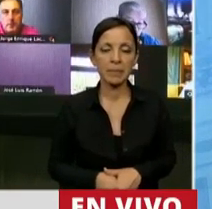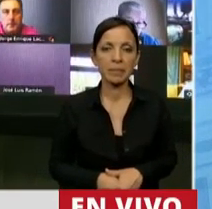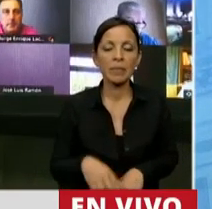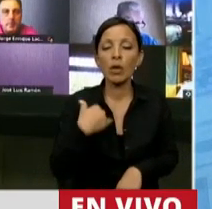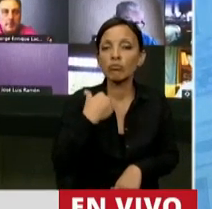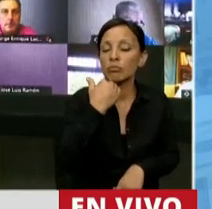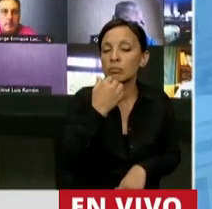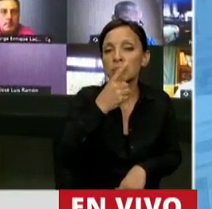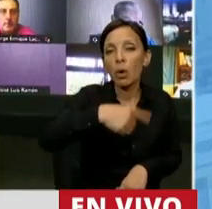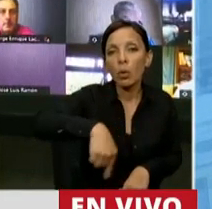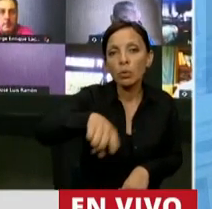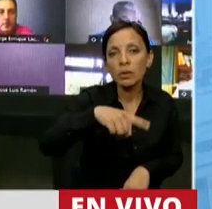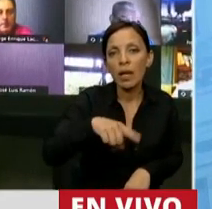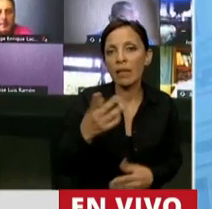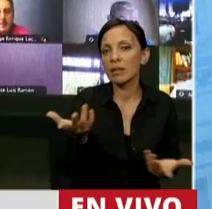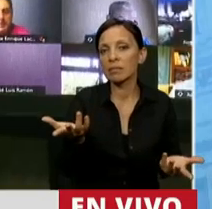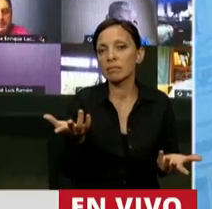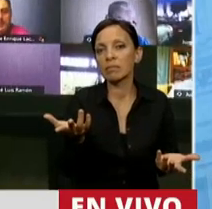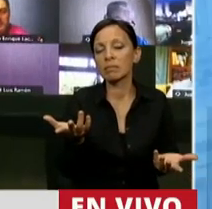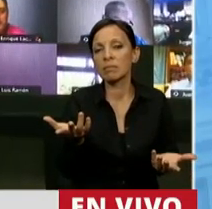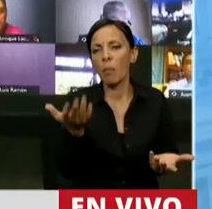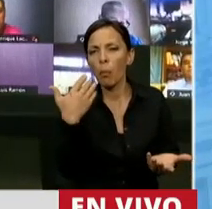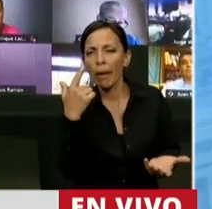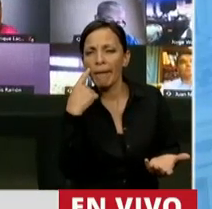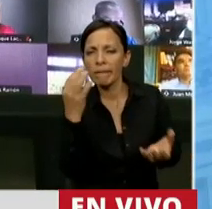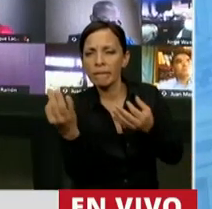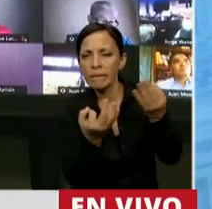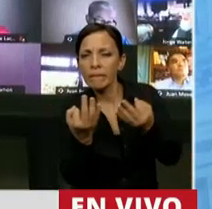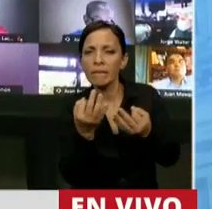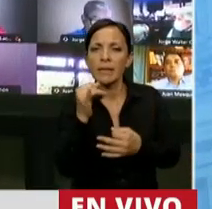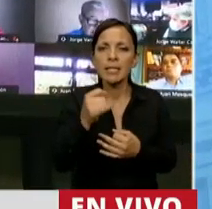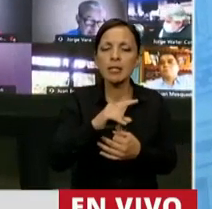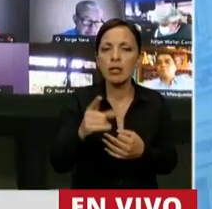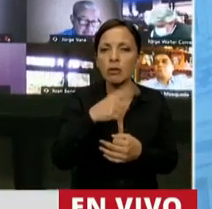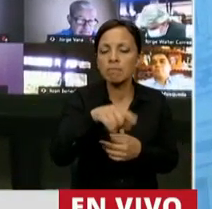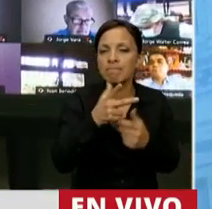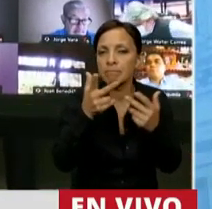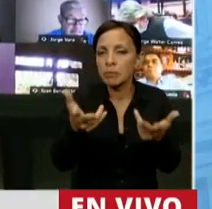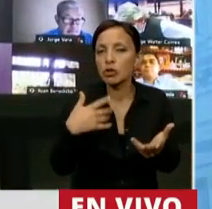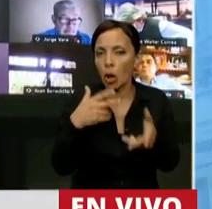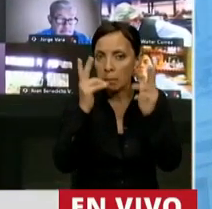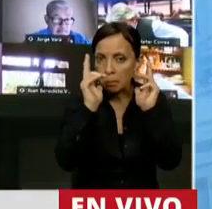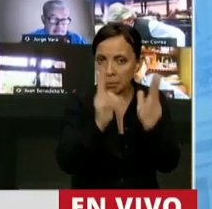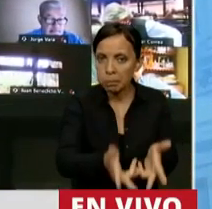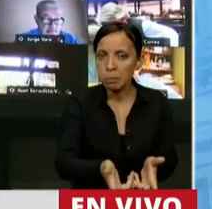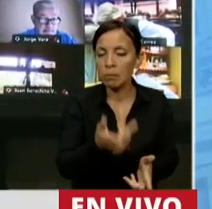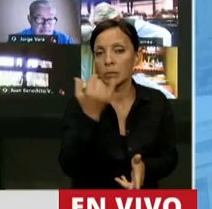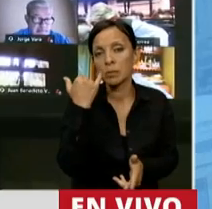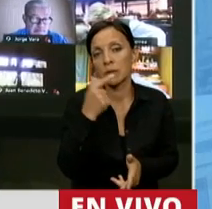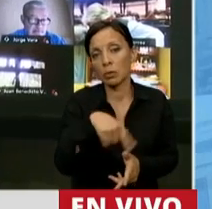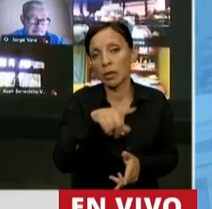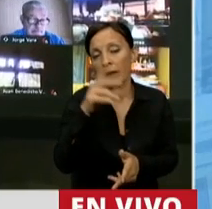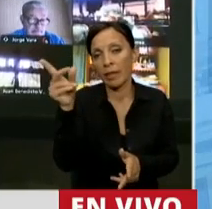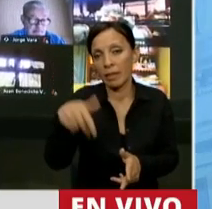no sé si ustedes evalúan o no evalúan lo que impulsan o lo que dicen. Miren, le voy a decir, ya que se trajo el tema de la